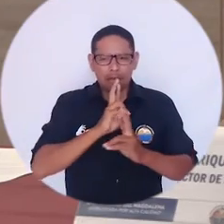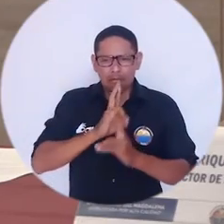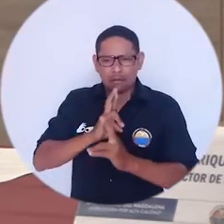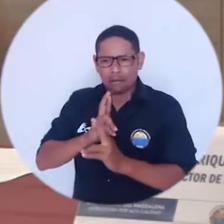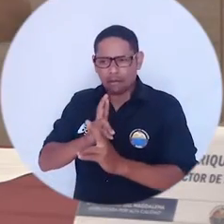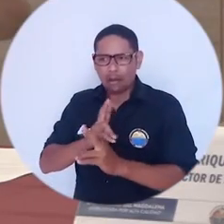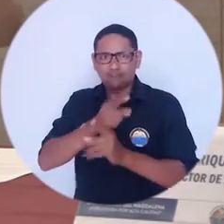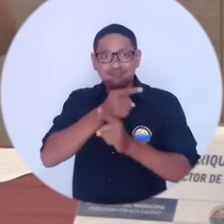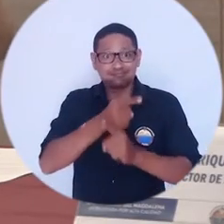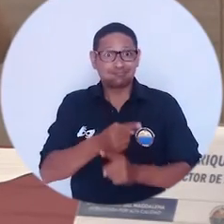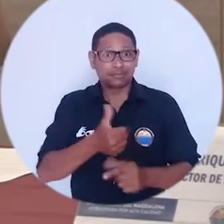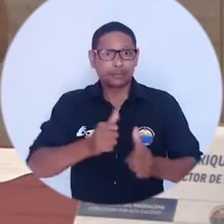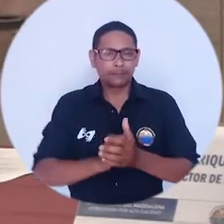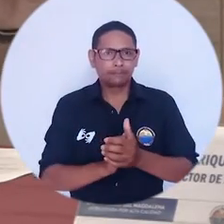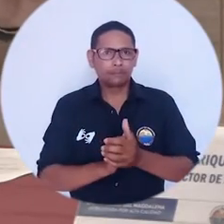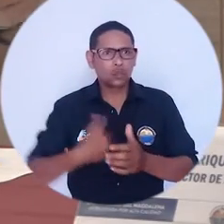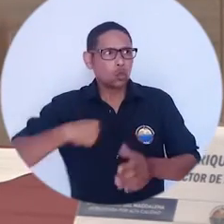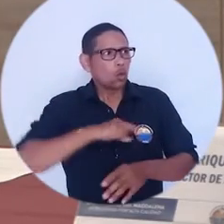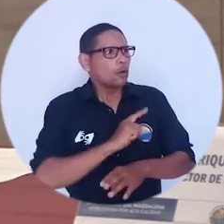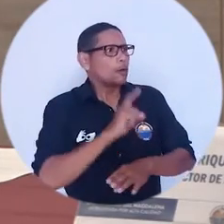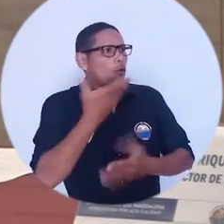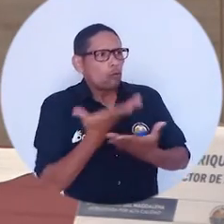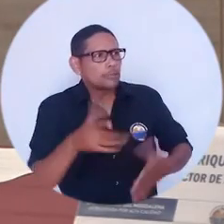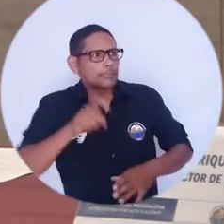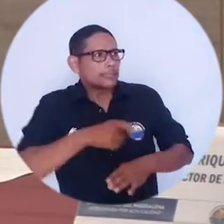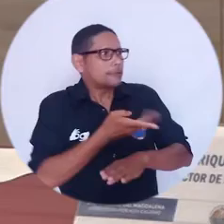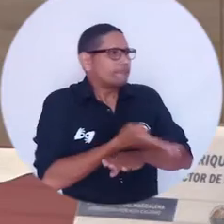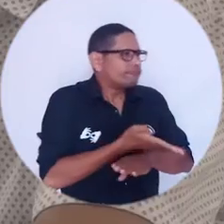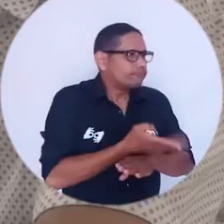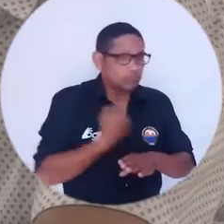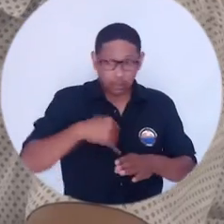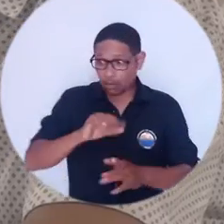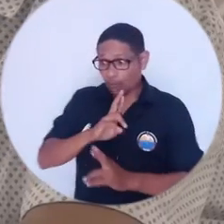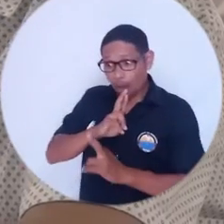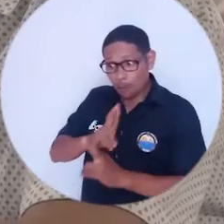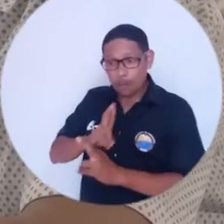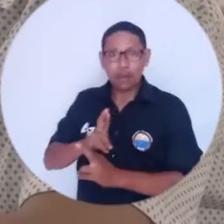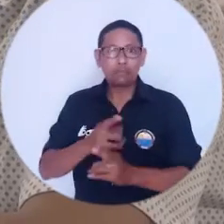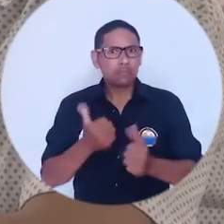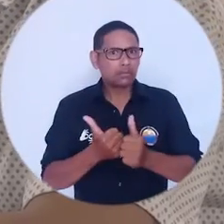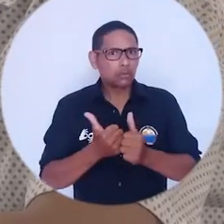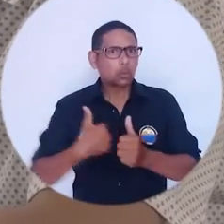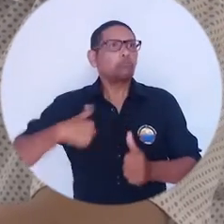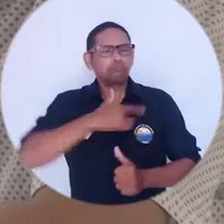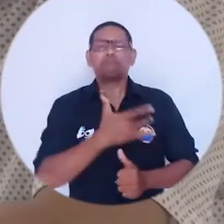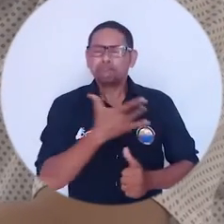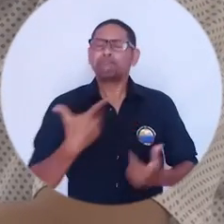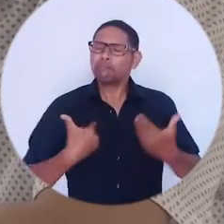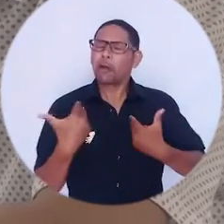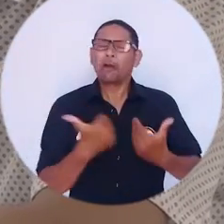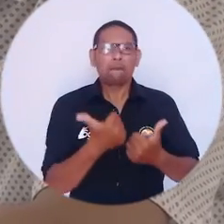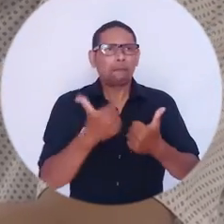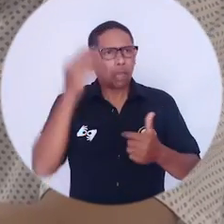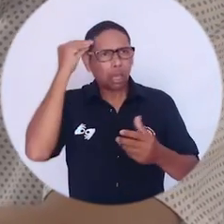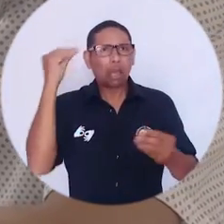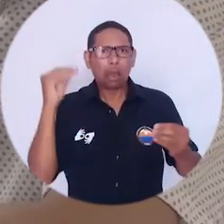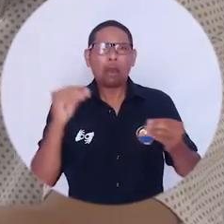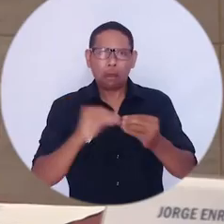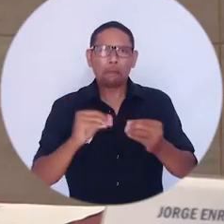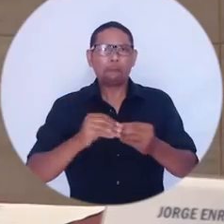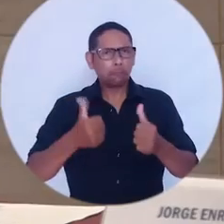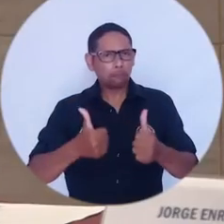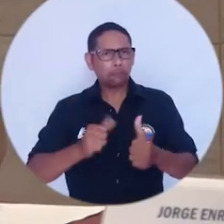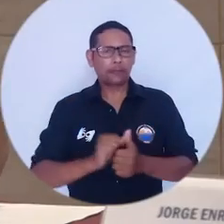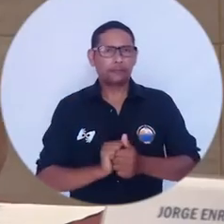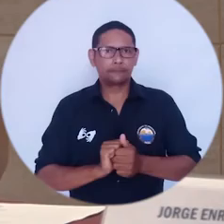cada uno de ellos. A cada necesidad que puntualizamos se le dio respuesta. Entonces, sí, realmente nos encontramos conformes con ese Acuerdo Académico.